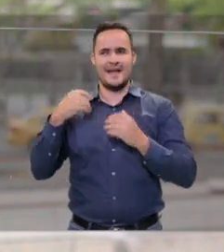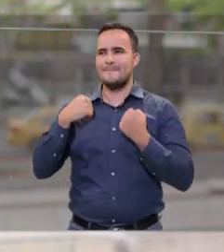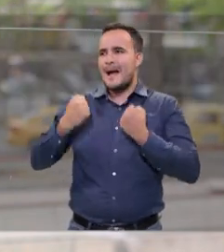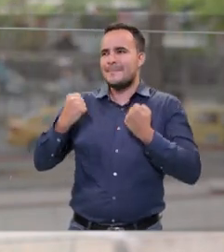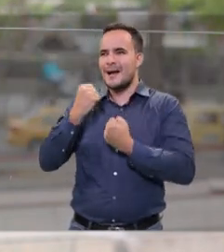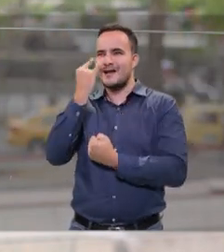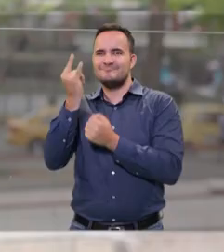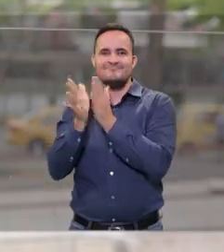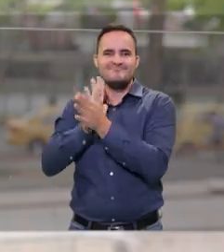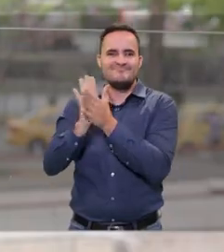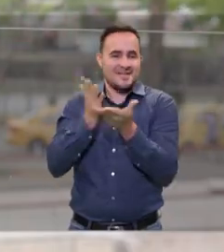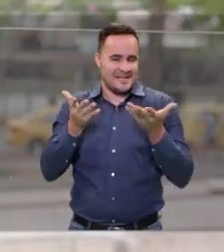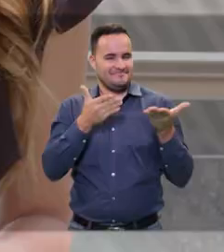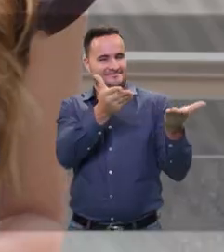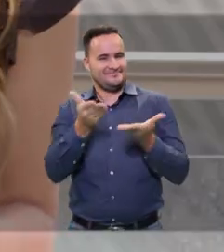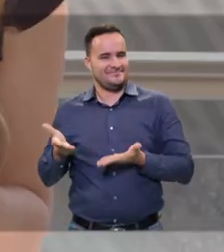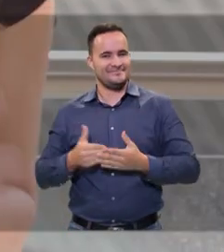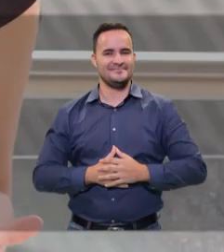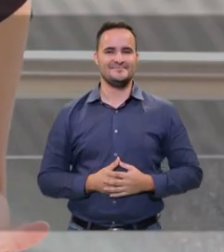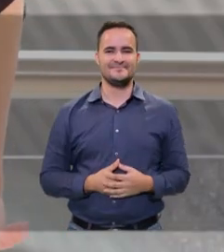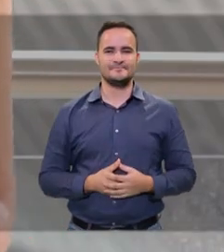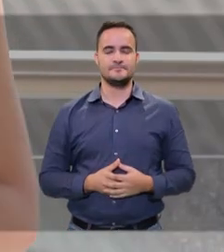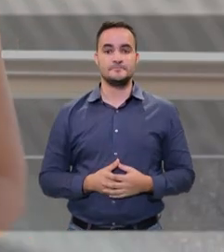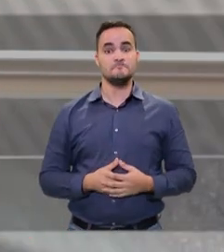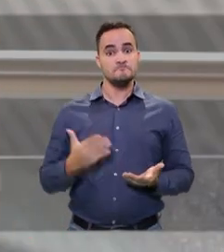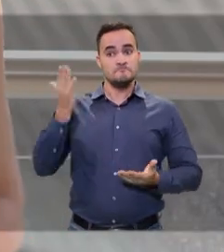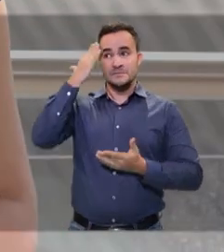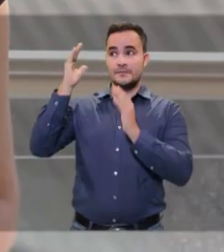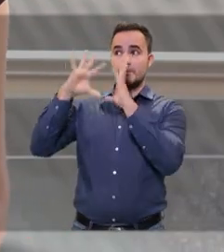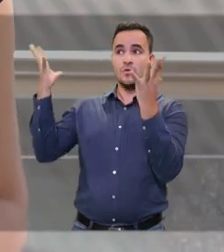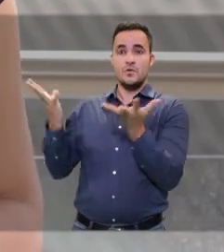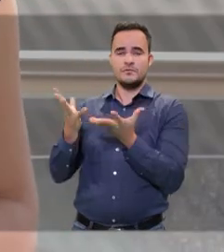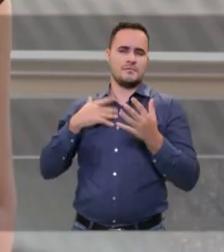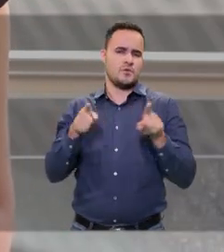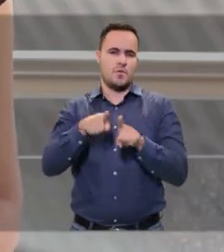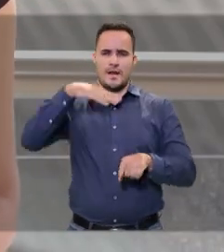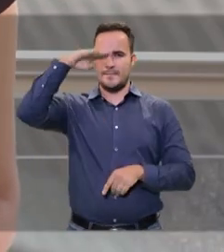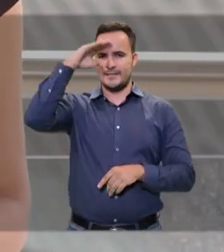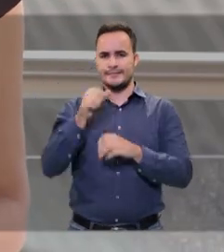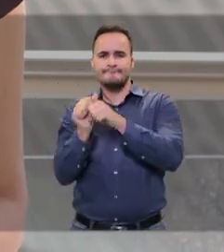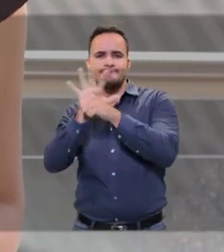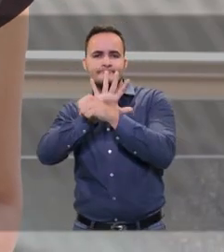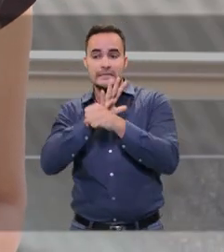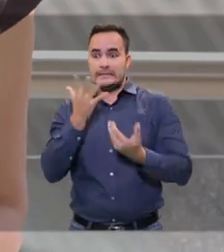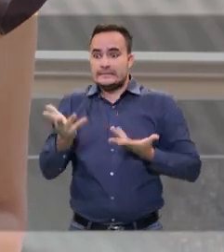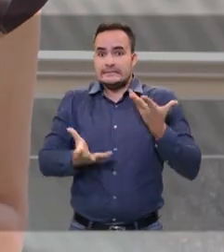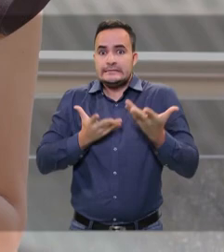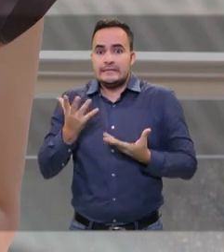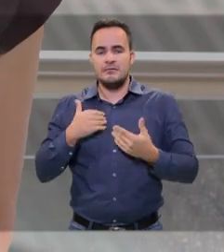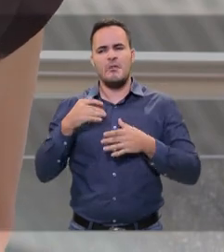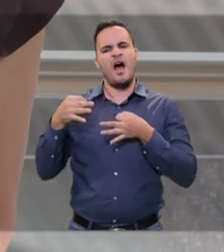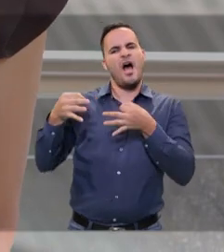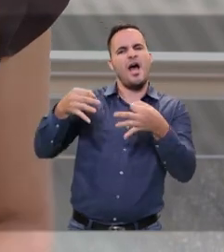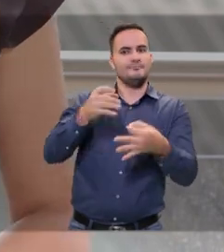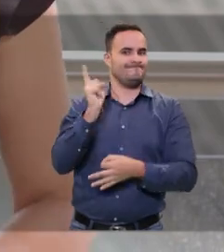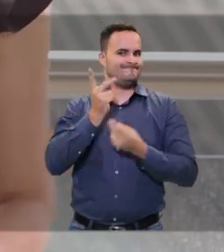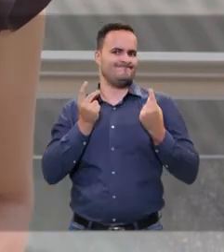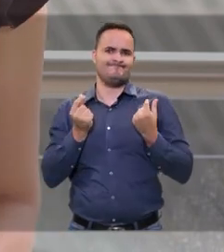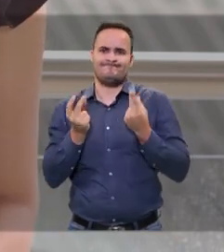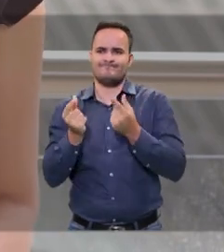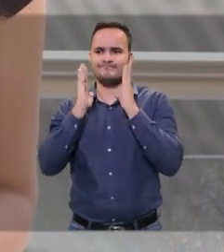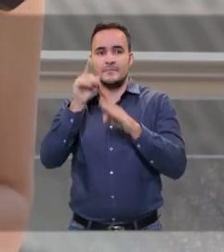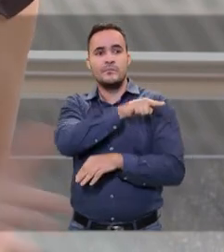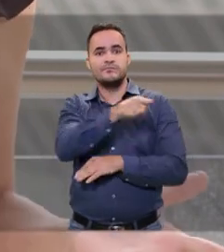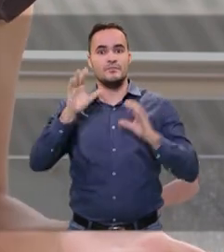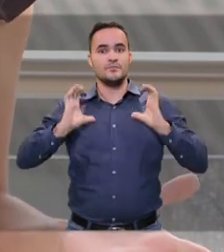nos apasionan. Bienvenidos. Como en el mundo, en Medellín la COVID-19 obliga a decisiones rápidas para dar especial atención a los